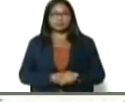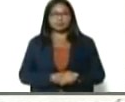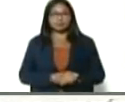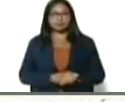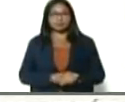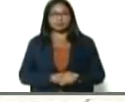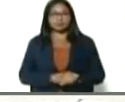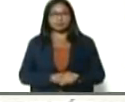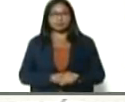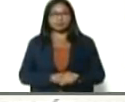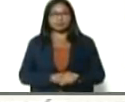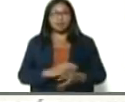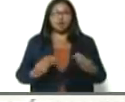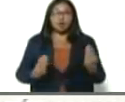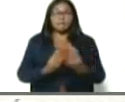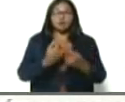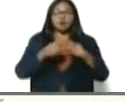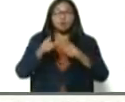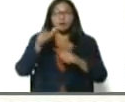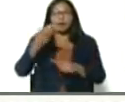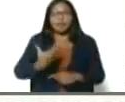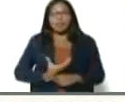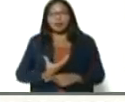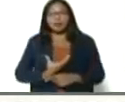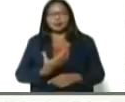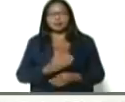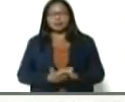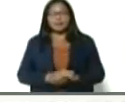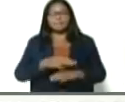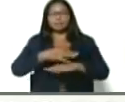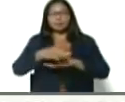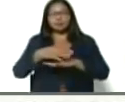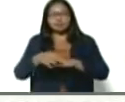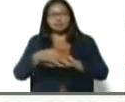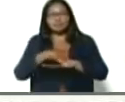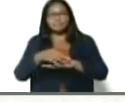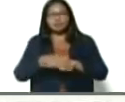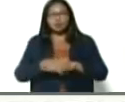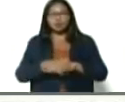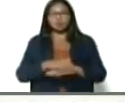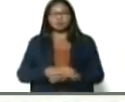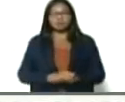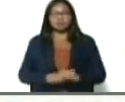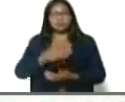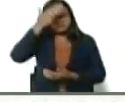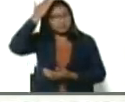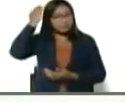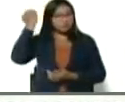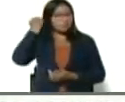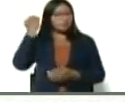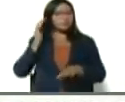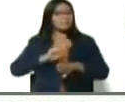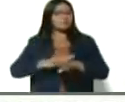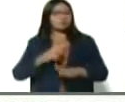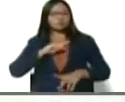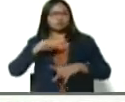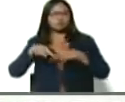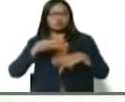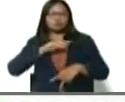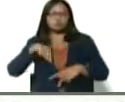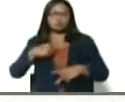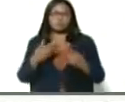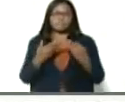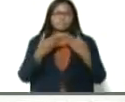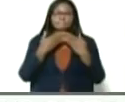acompañado, de Francisco Graterol, alcalde, del municipio, Francisco de Miranda, porque vamos a proceder, a la